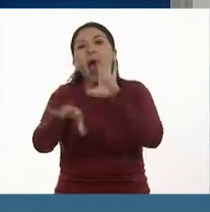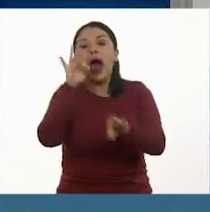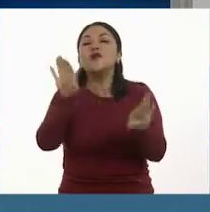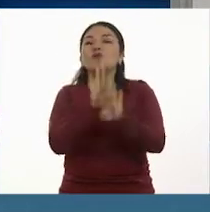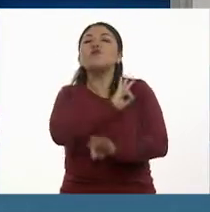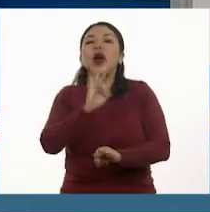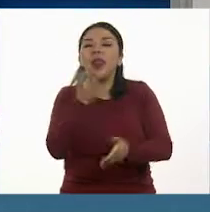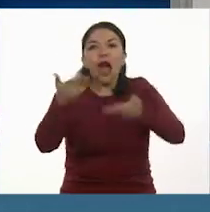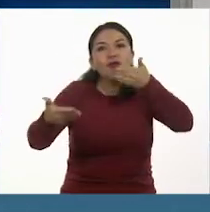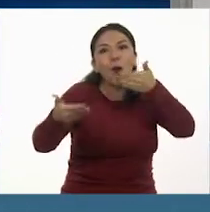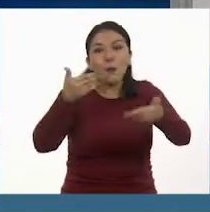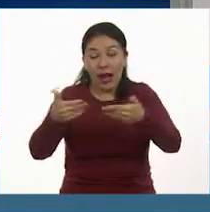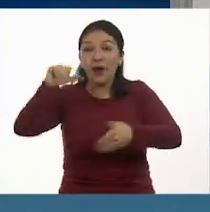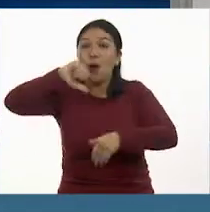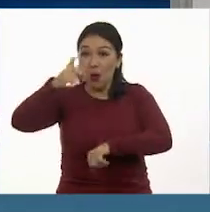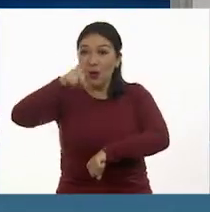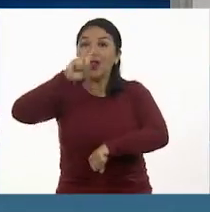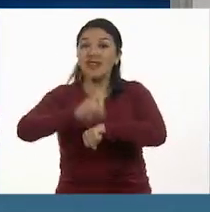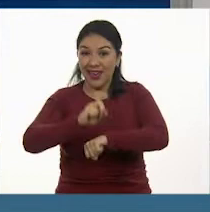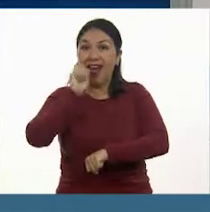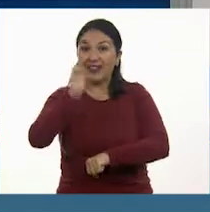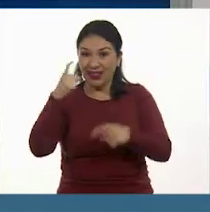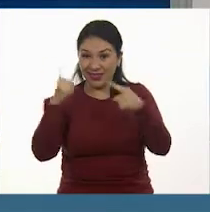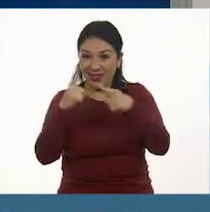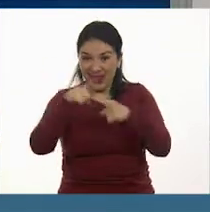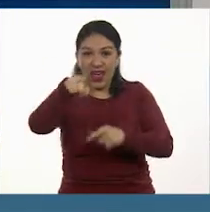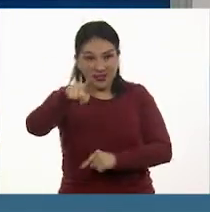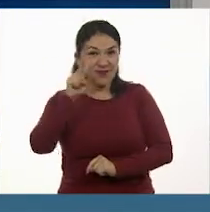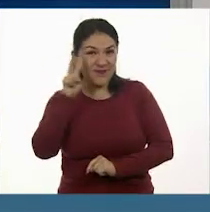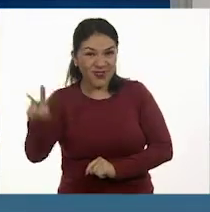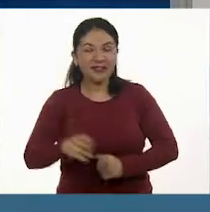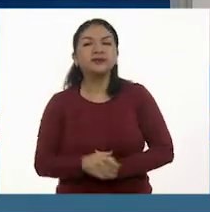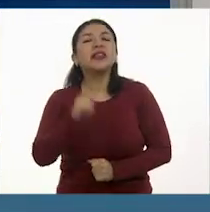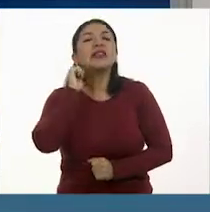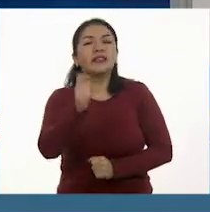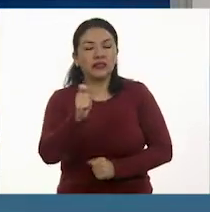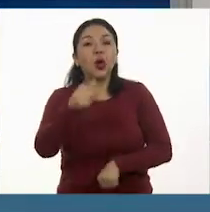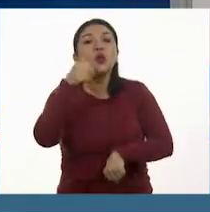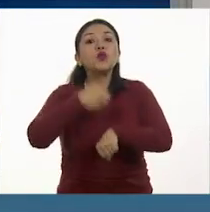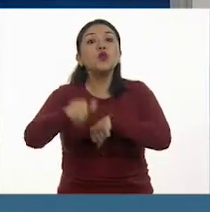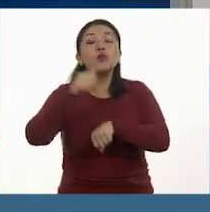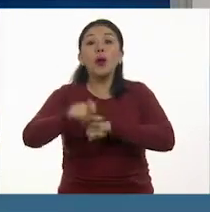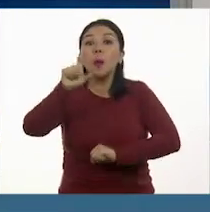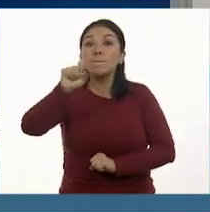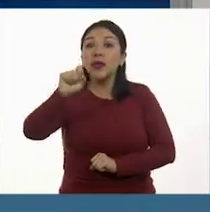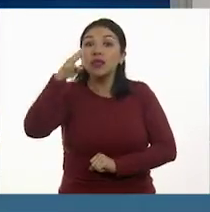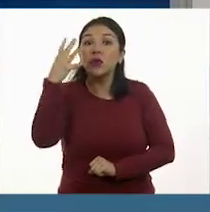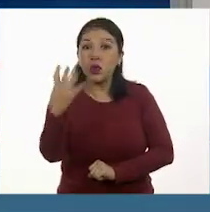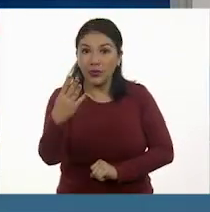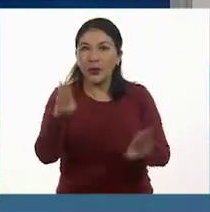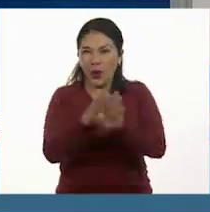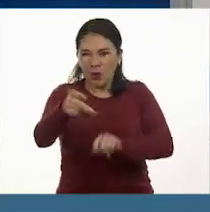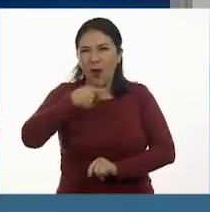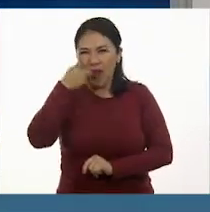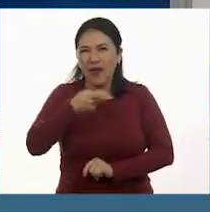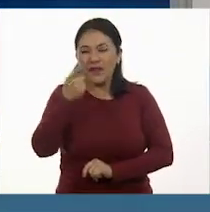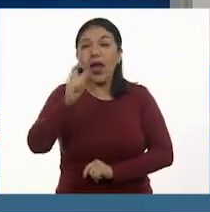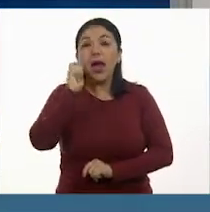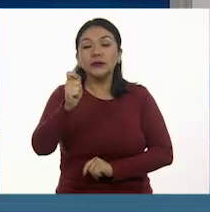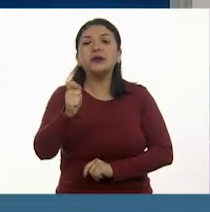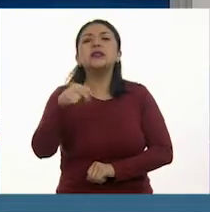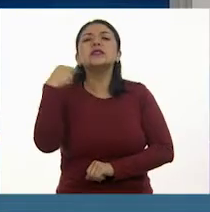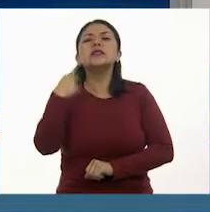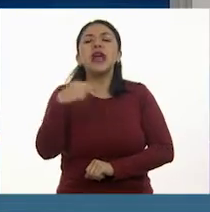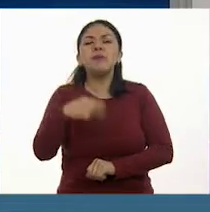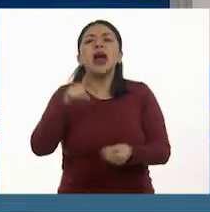De esto trata el desafío que vamos a abordar el día de hoy, que es el número 24, y que como bien dijiste, pues se llama